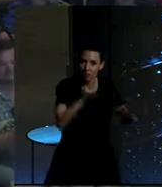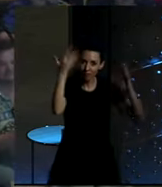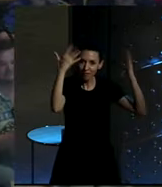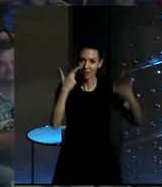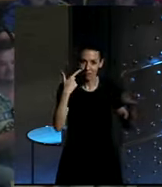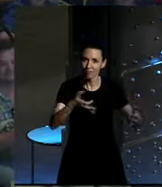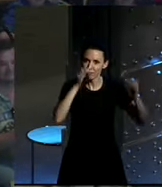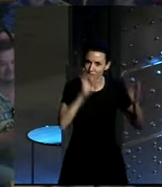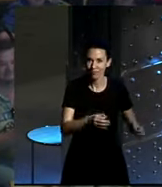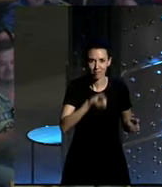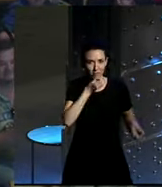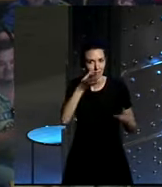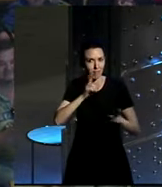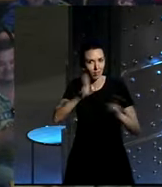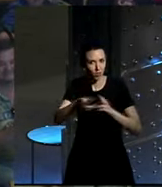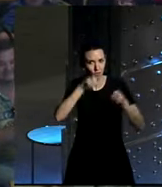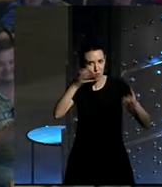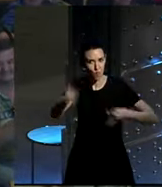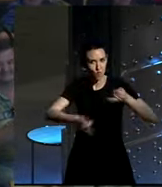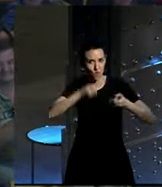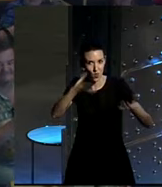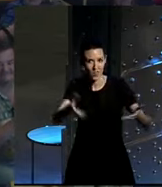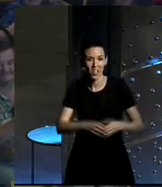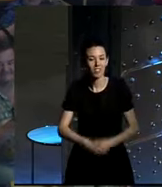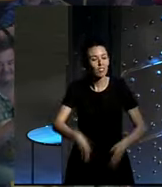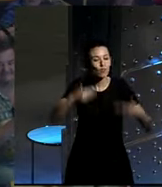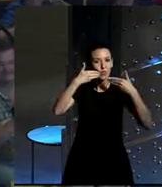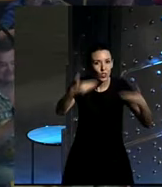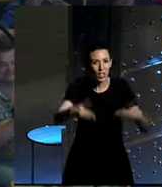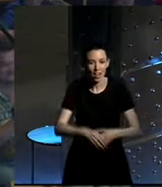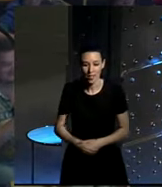lo ha ocurrido, sí, señor. Un aplauso, claro que sí. sí. Muchas gracias.